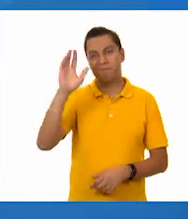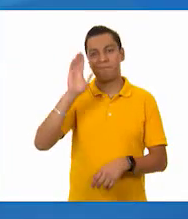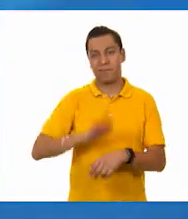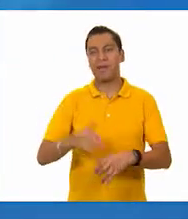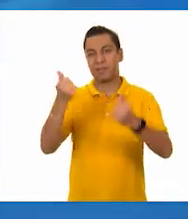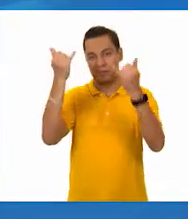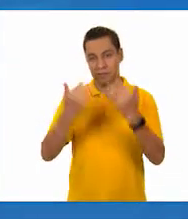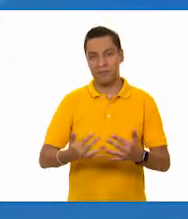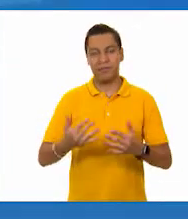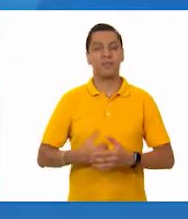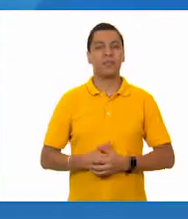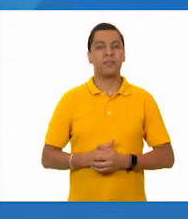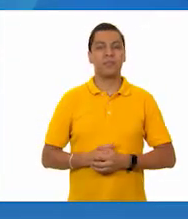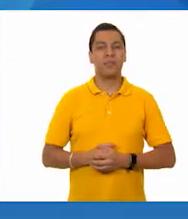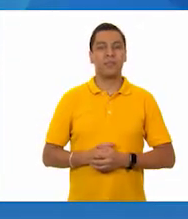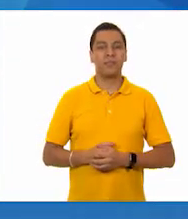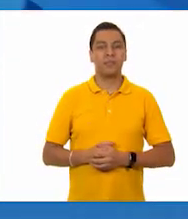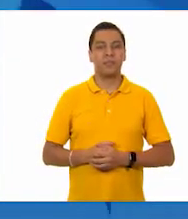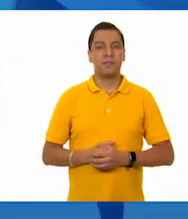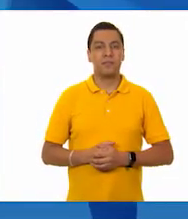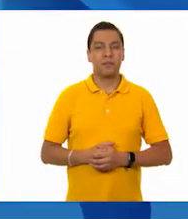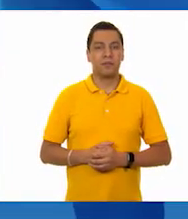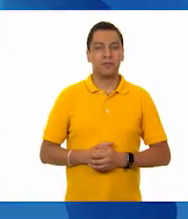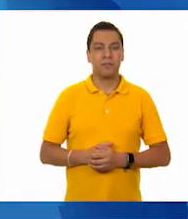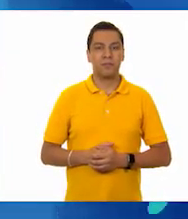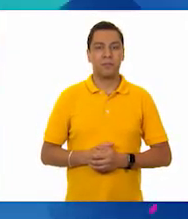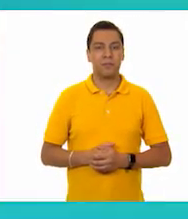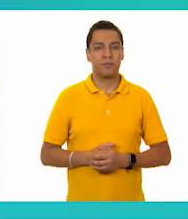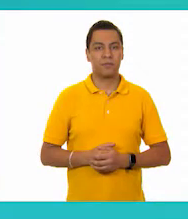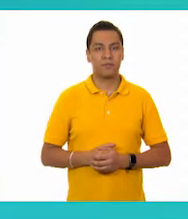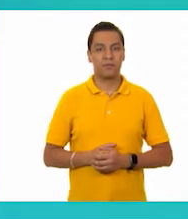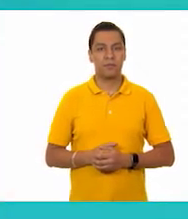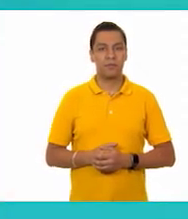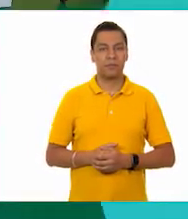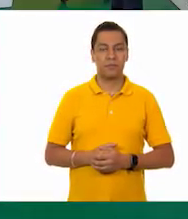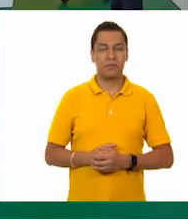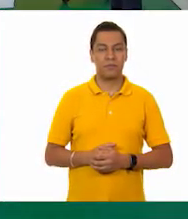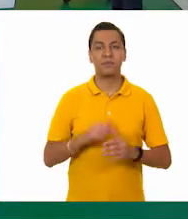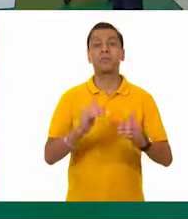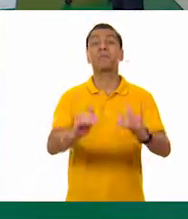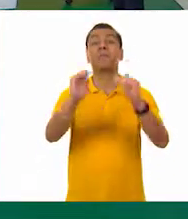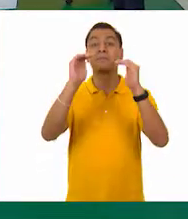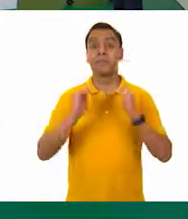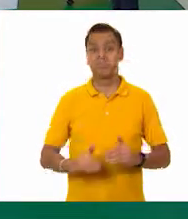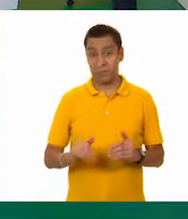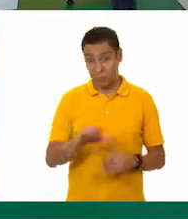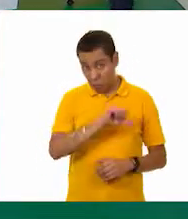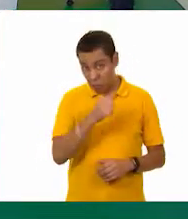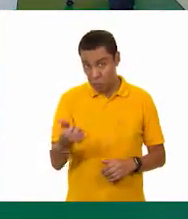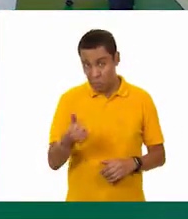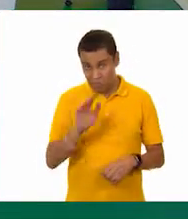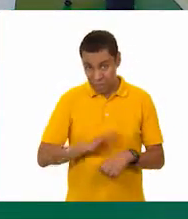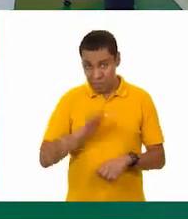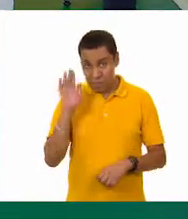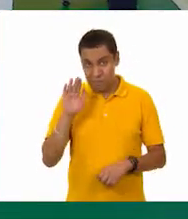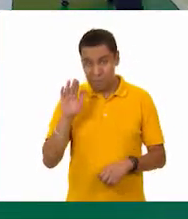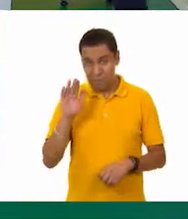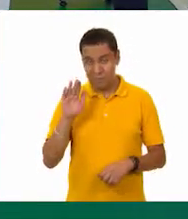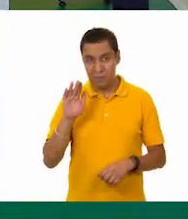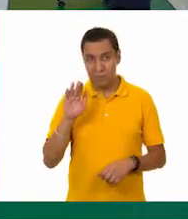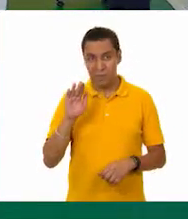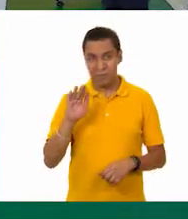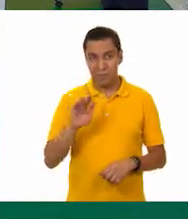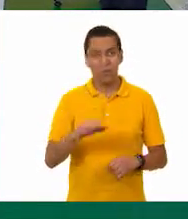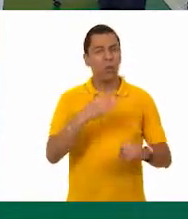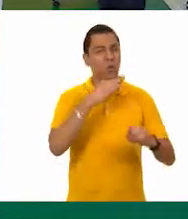correcto. Muy bien. Muy bien. Perfecto. Y ahora, ¿haremos alguno más? ¿Qué les parece si